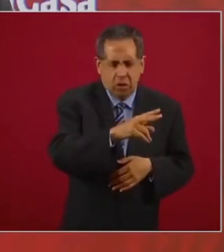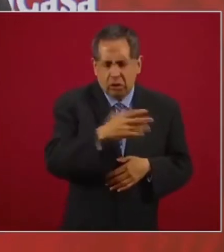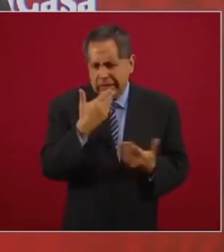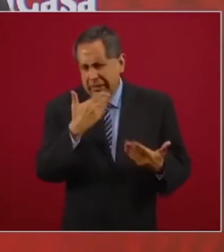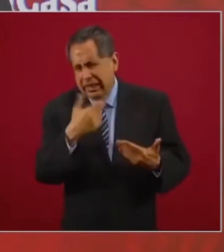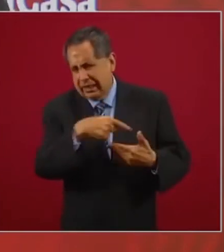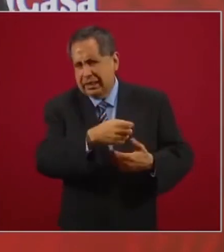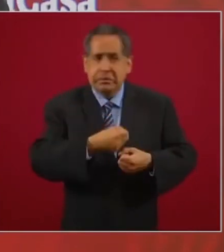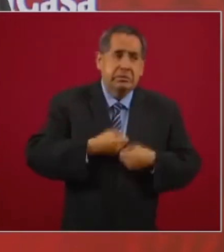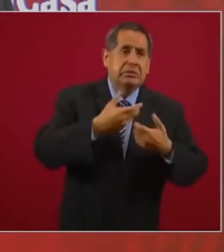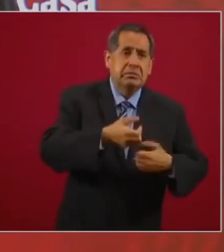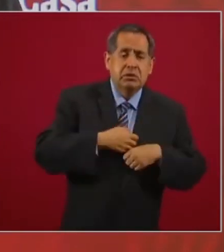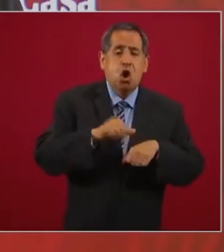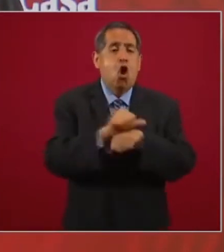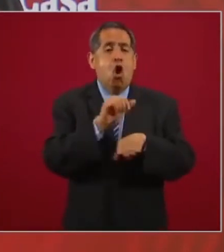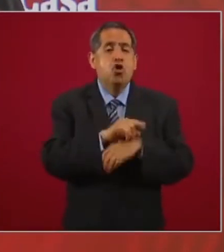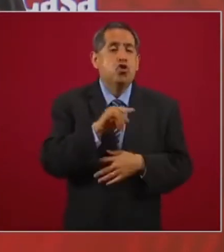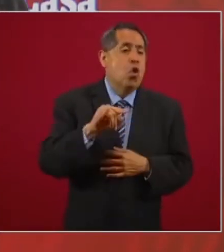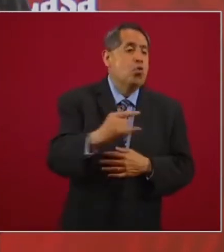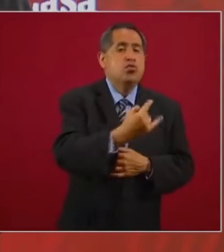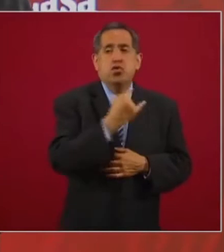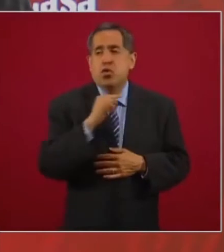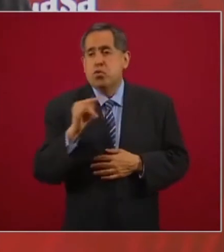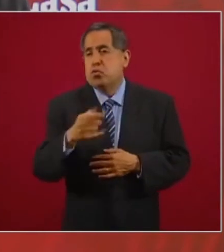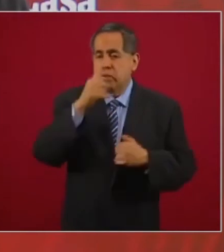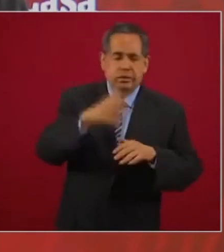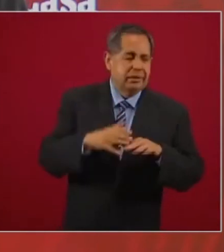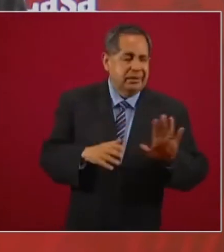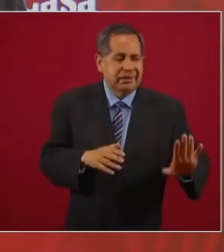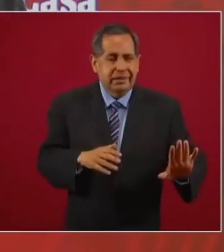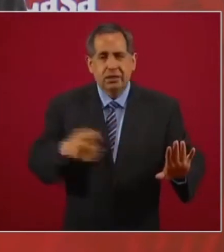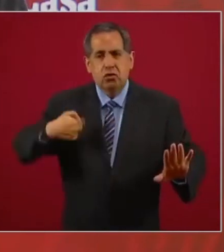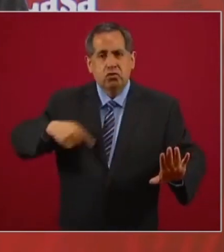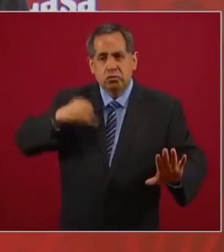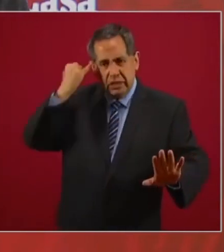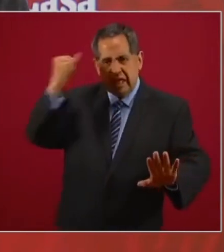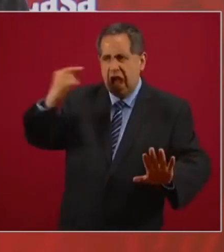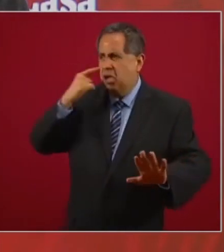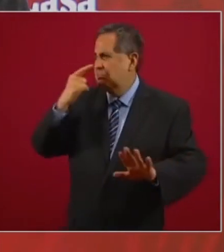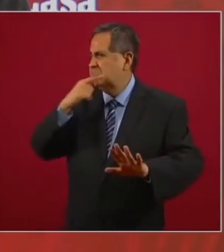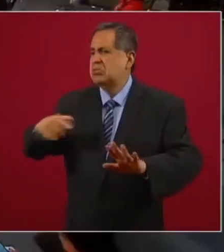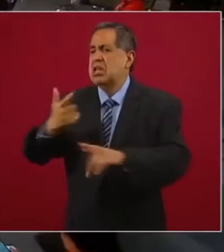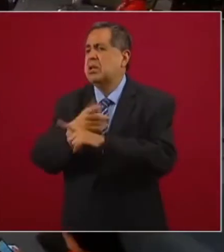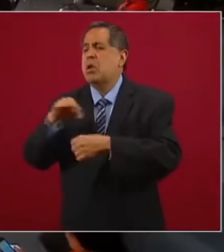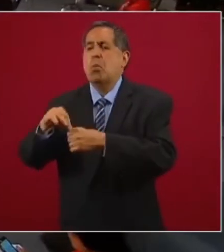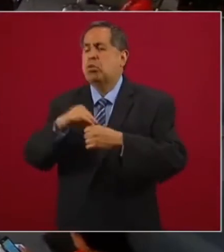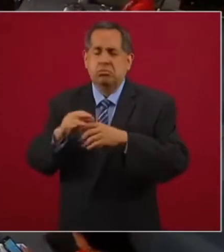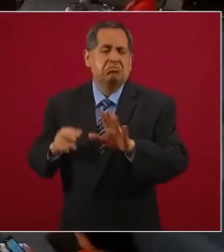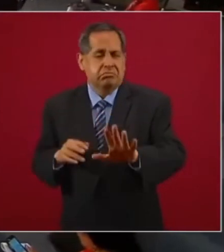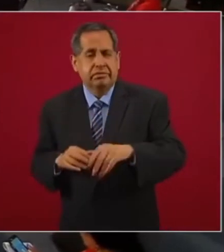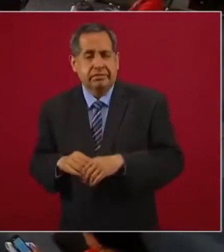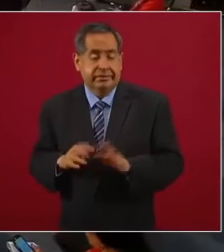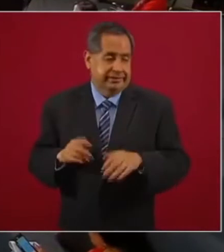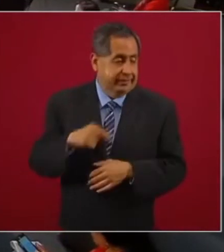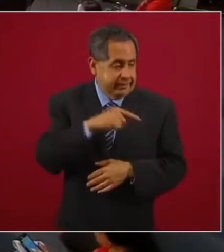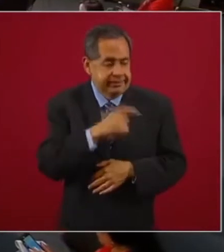porque nosotros estamos construyendo una auténtica democracia, no una dictadura. Pero me a